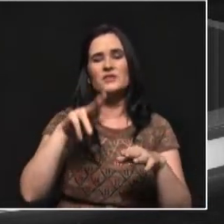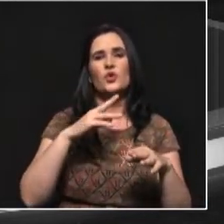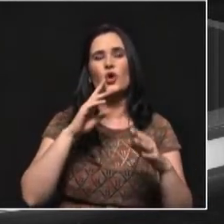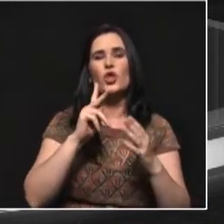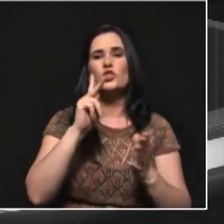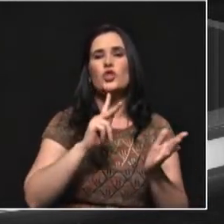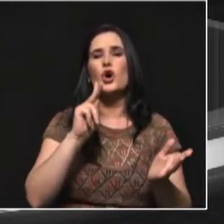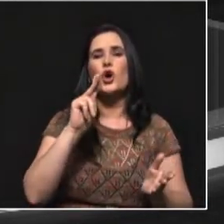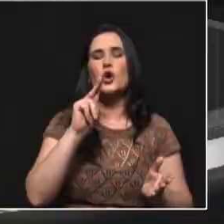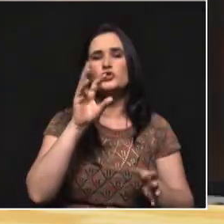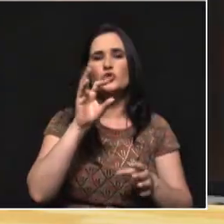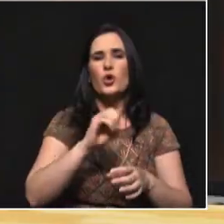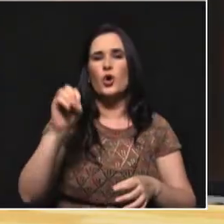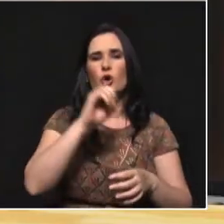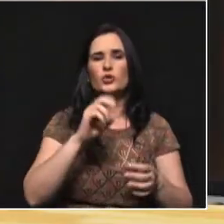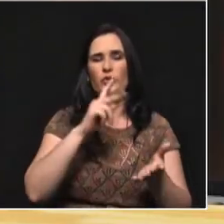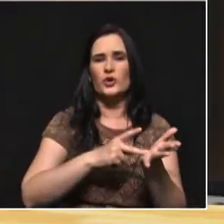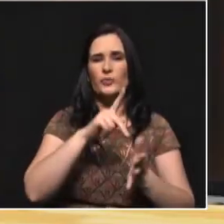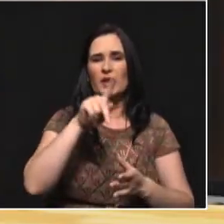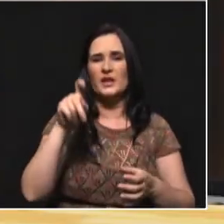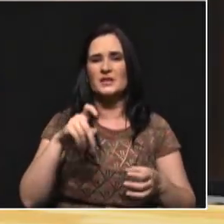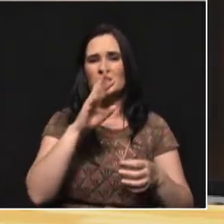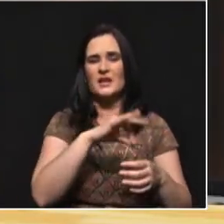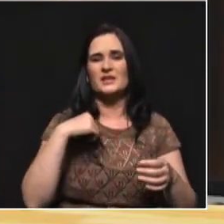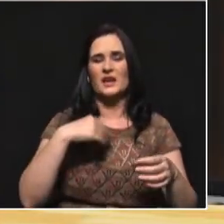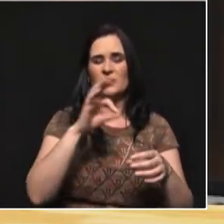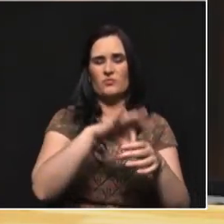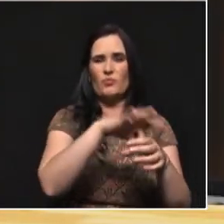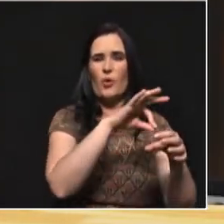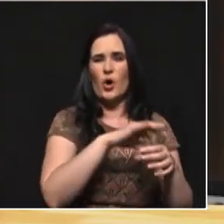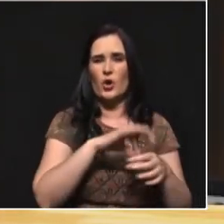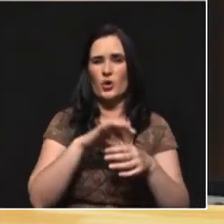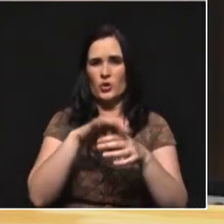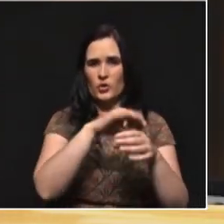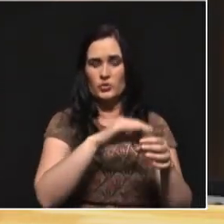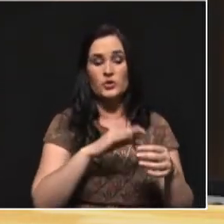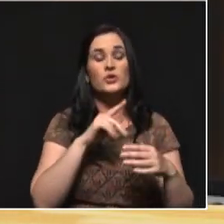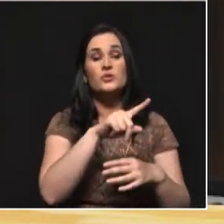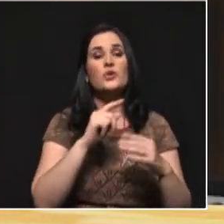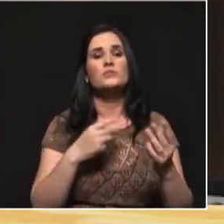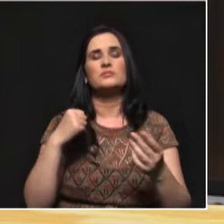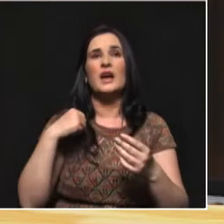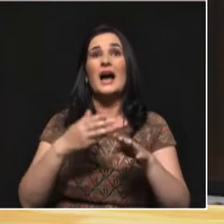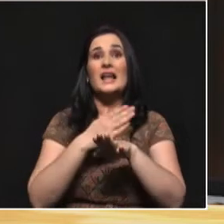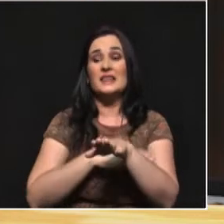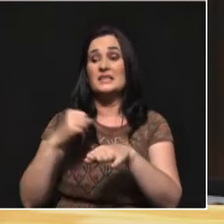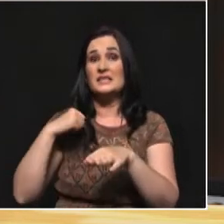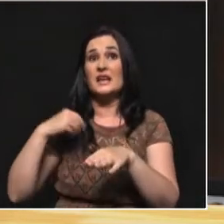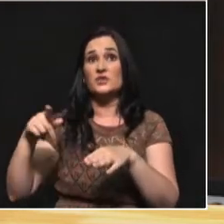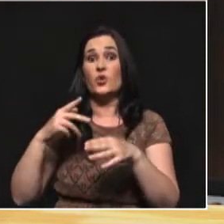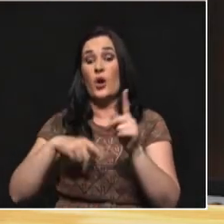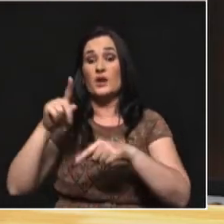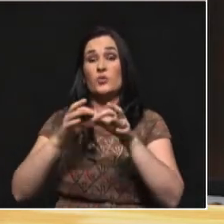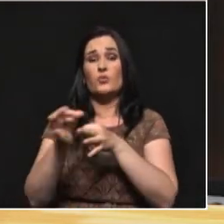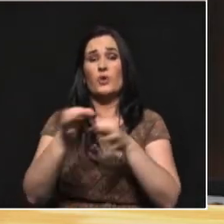octubre del 2016. Hubo municipios que tenían un conflicto intenso y permanente, es decir, los municipios